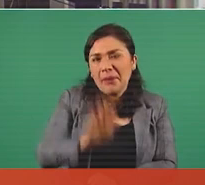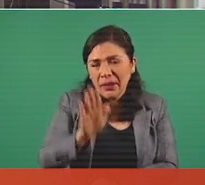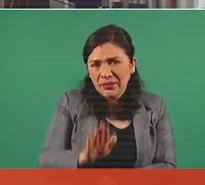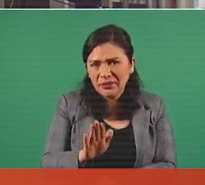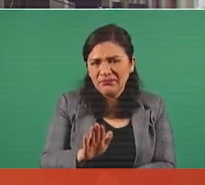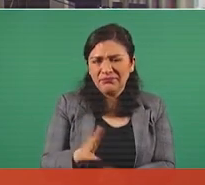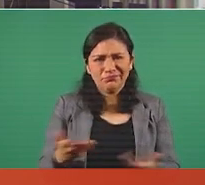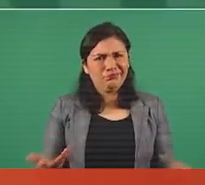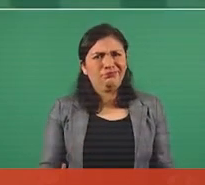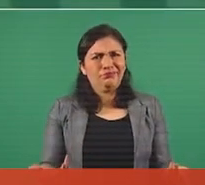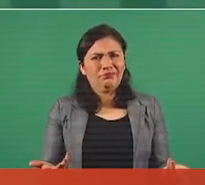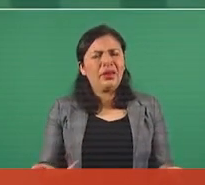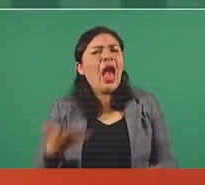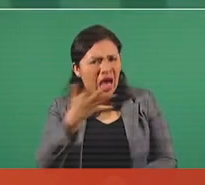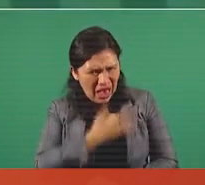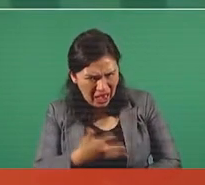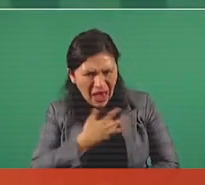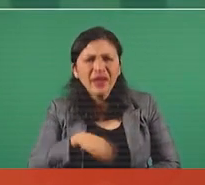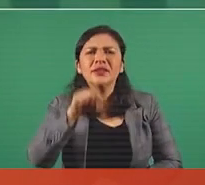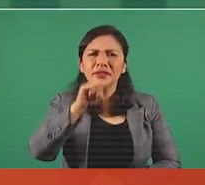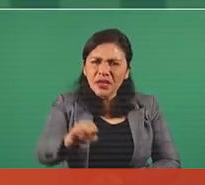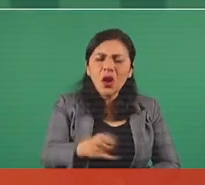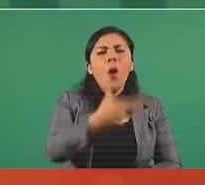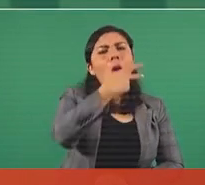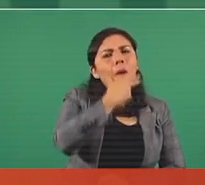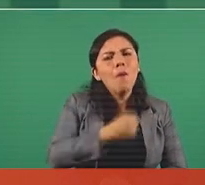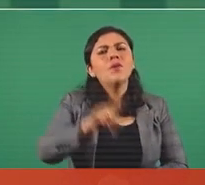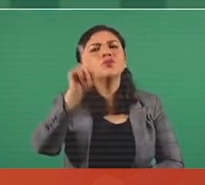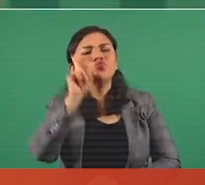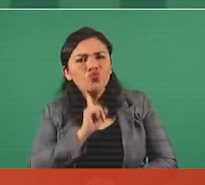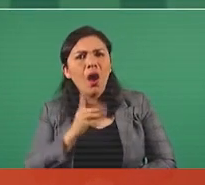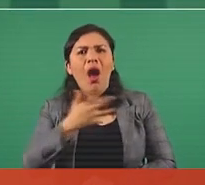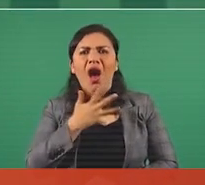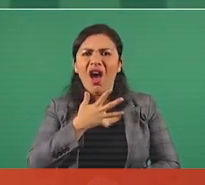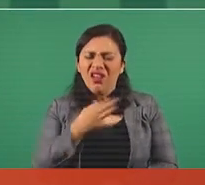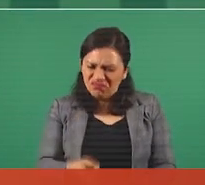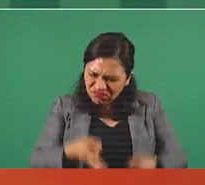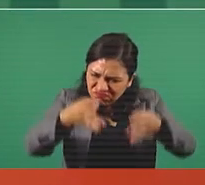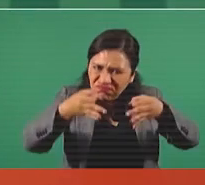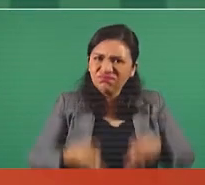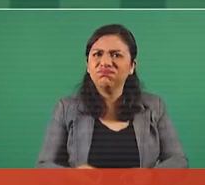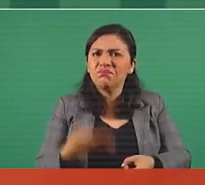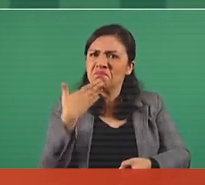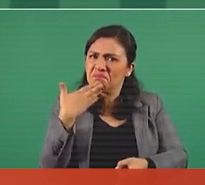mujeres, hombres, íntegros,